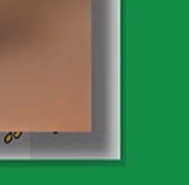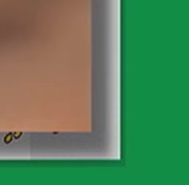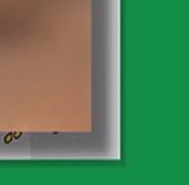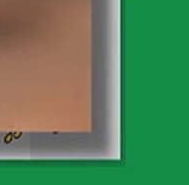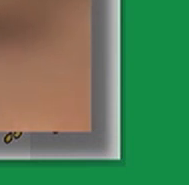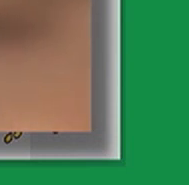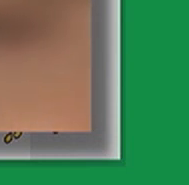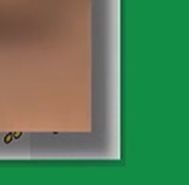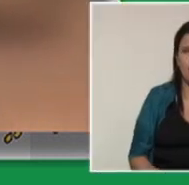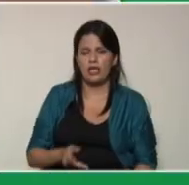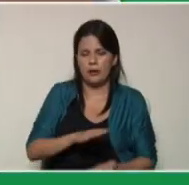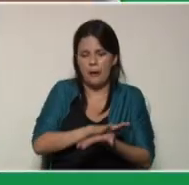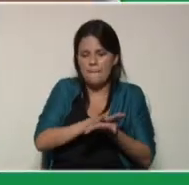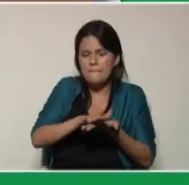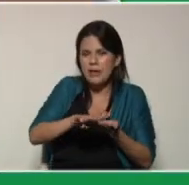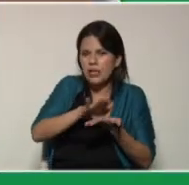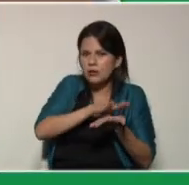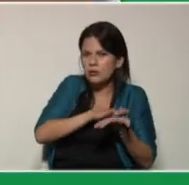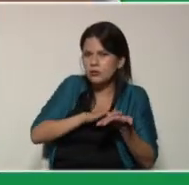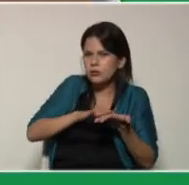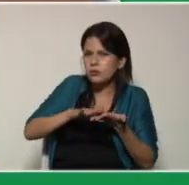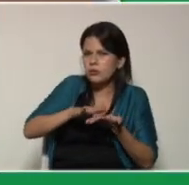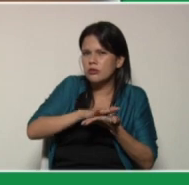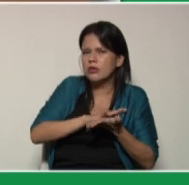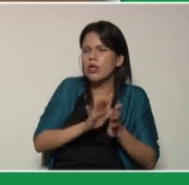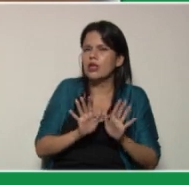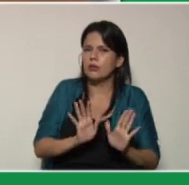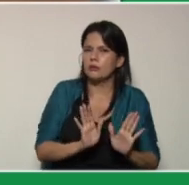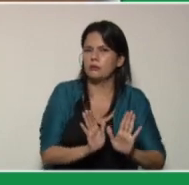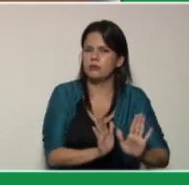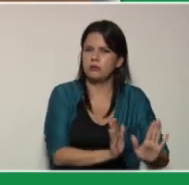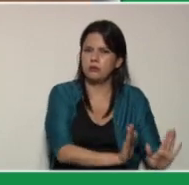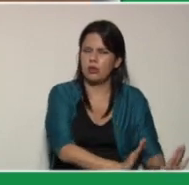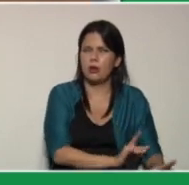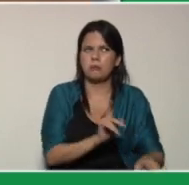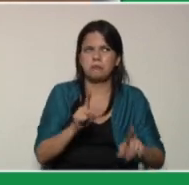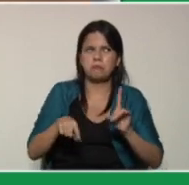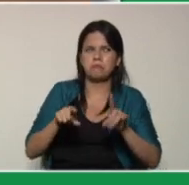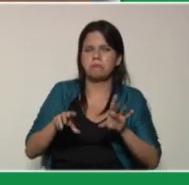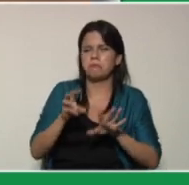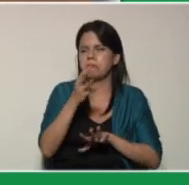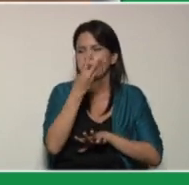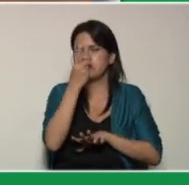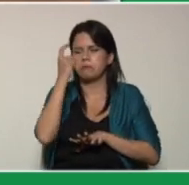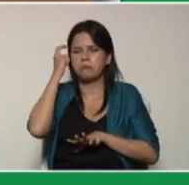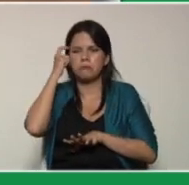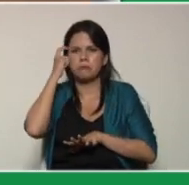Hay que aplanarlo y hay que dejarlo unos tres días